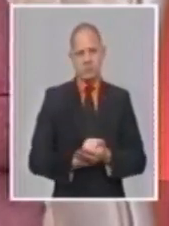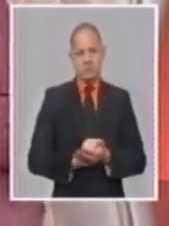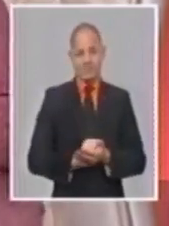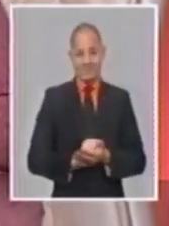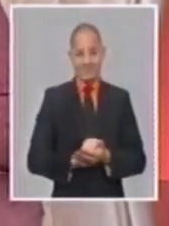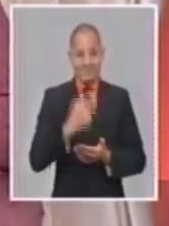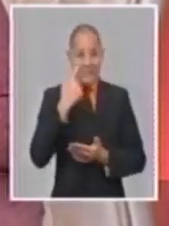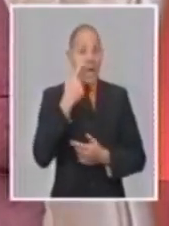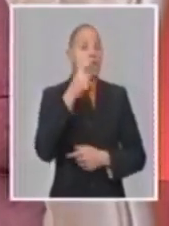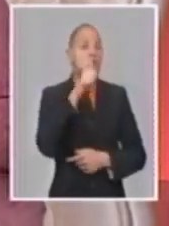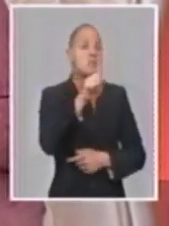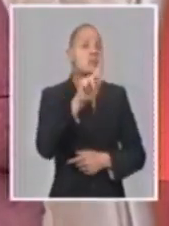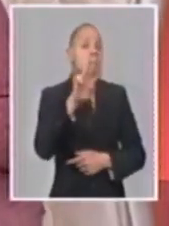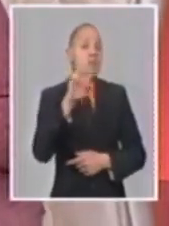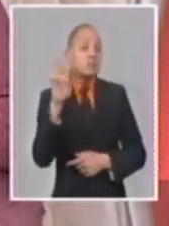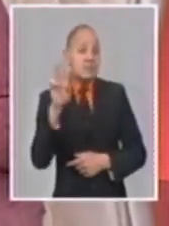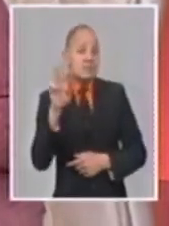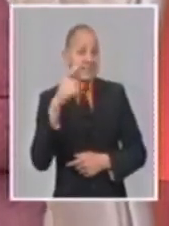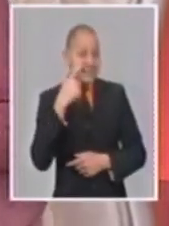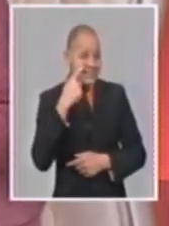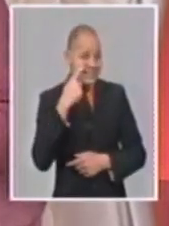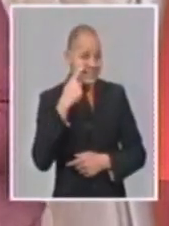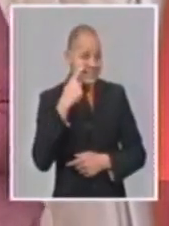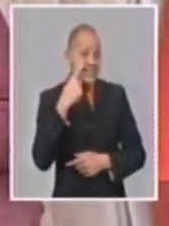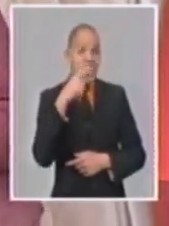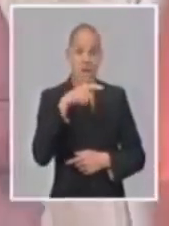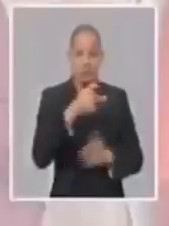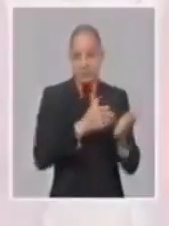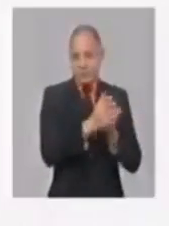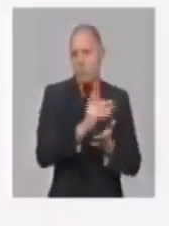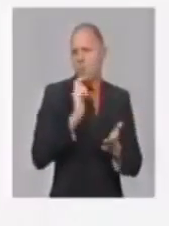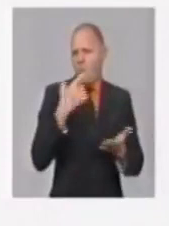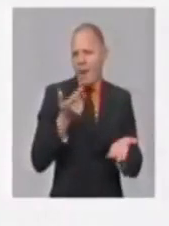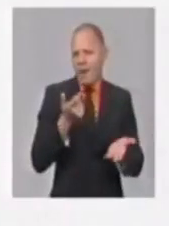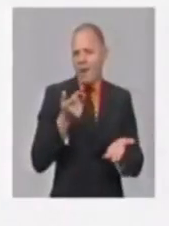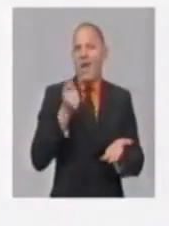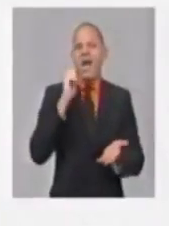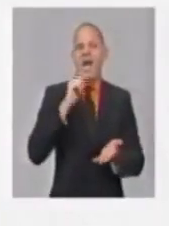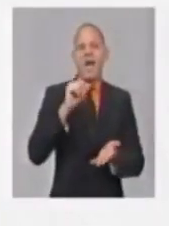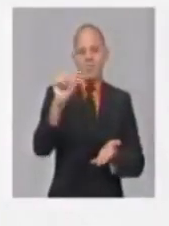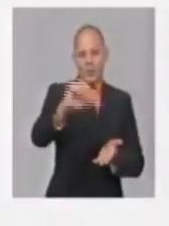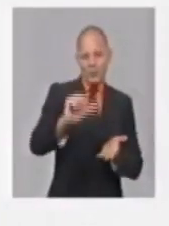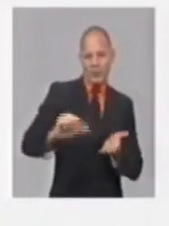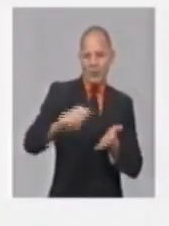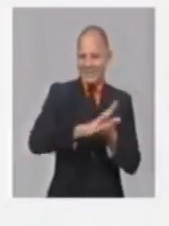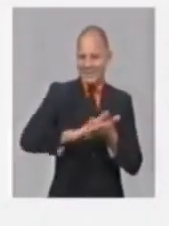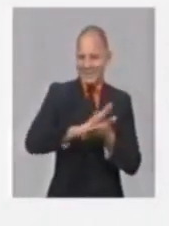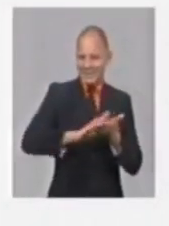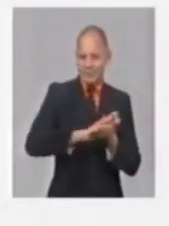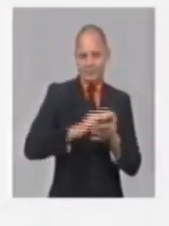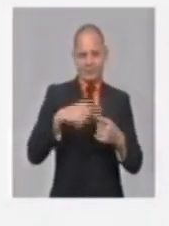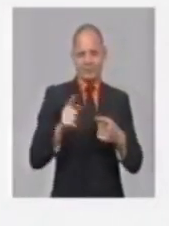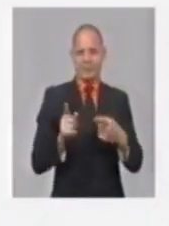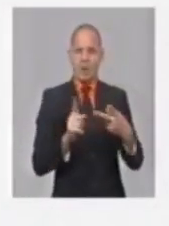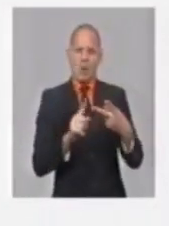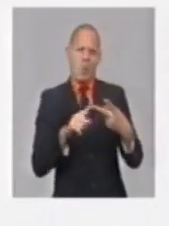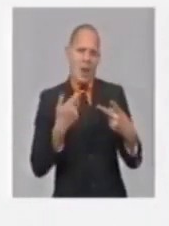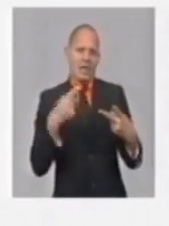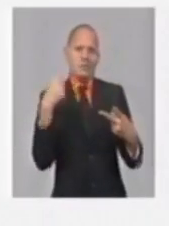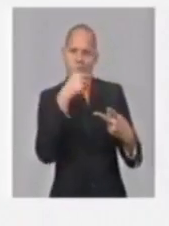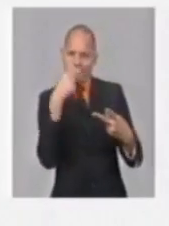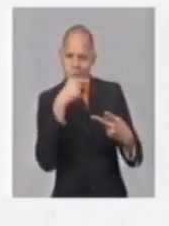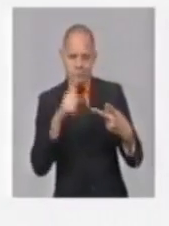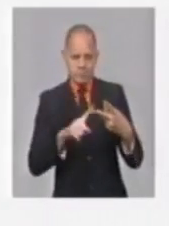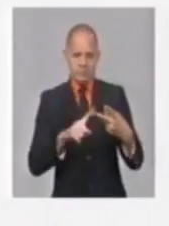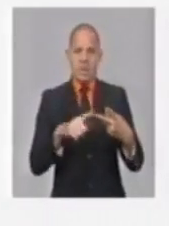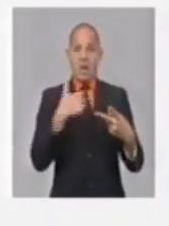incremento a la población y que son importantes. Estamos hablando del detergente líquido, del gel dental, de los jabones